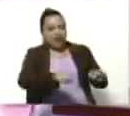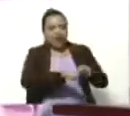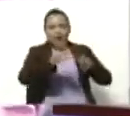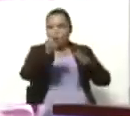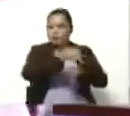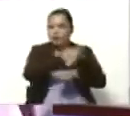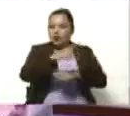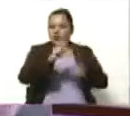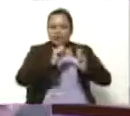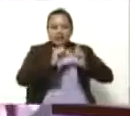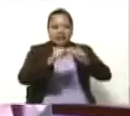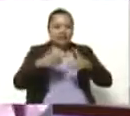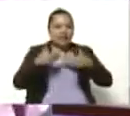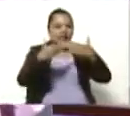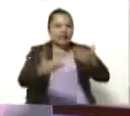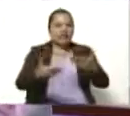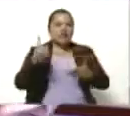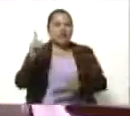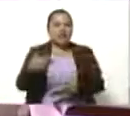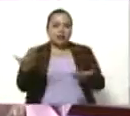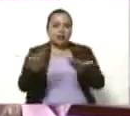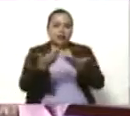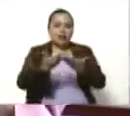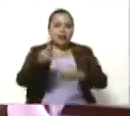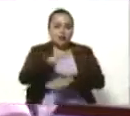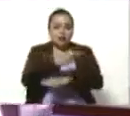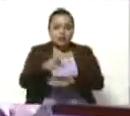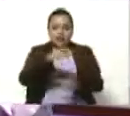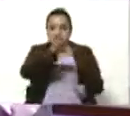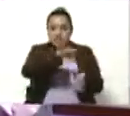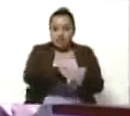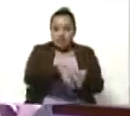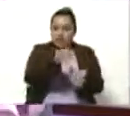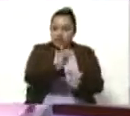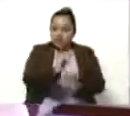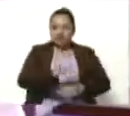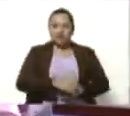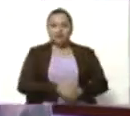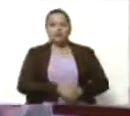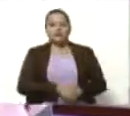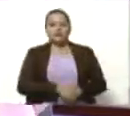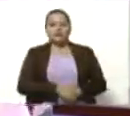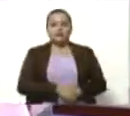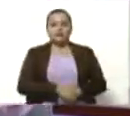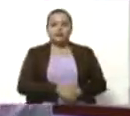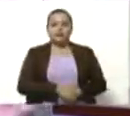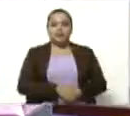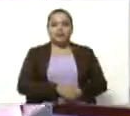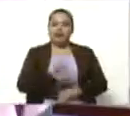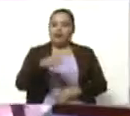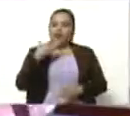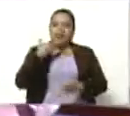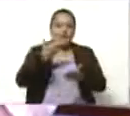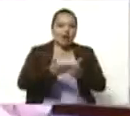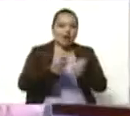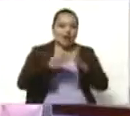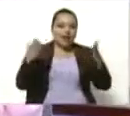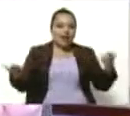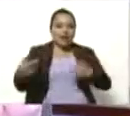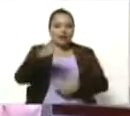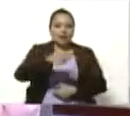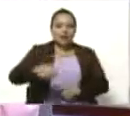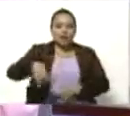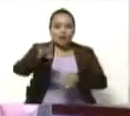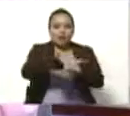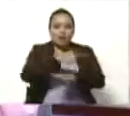eso siga adelante, la Escuela de Poesía, que es la semilla que también quedó sembrada, y el agradecimiento enorme a los poetas que nos